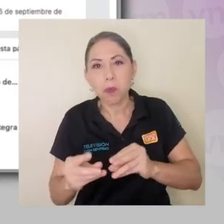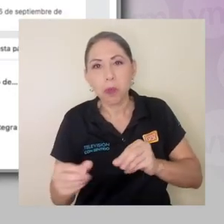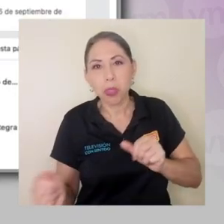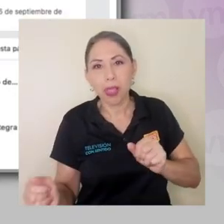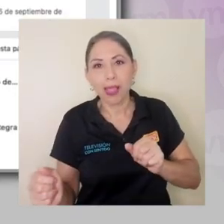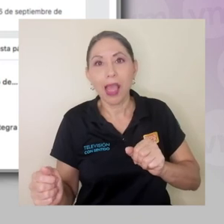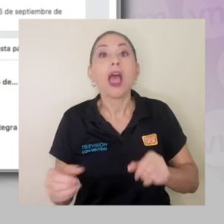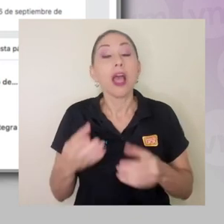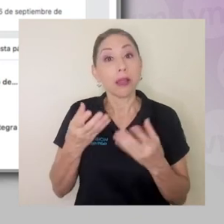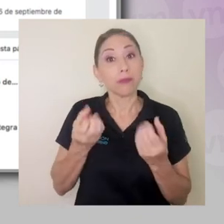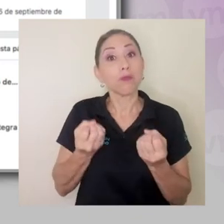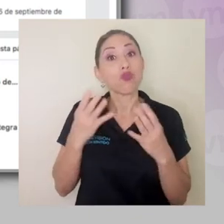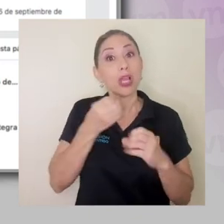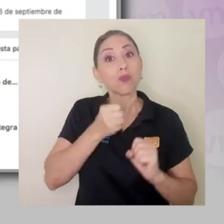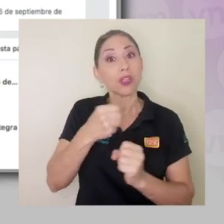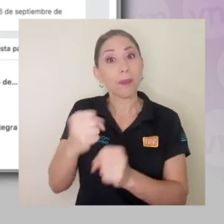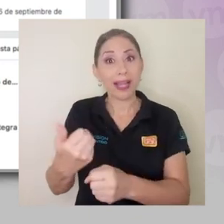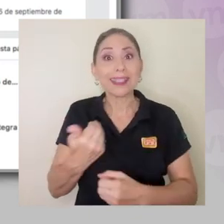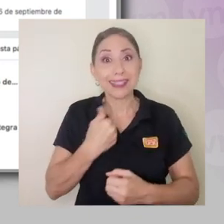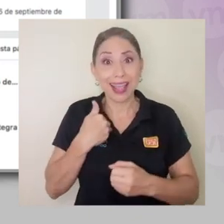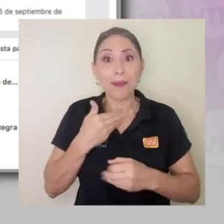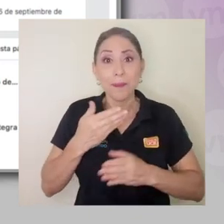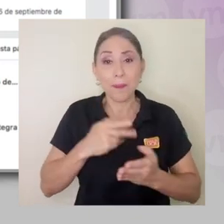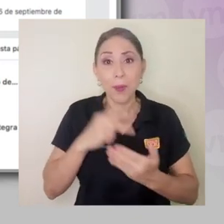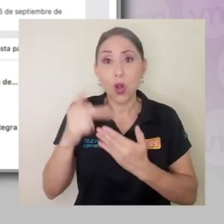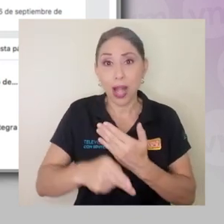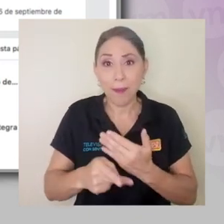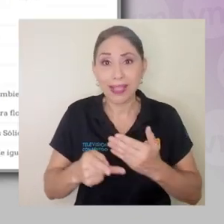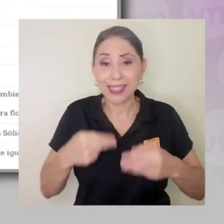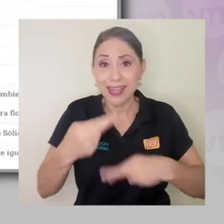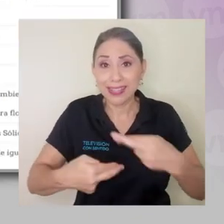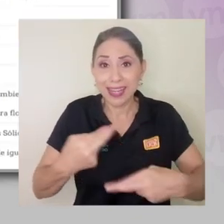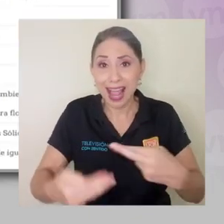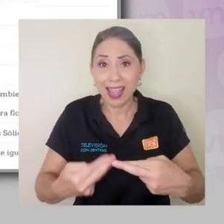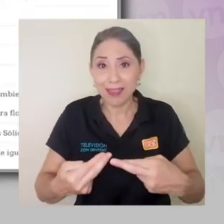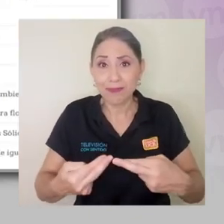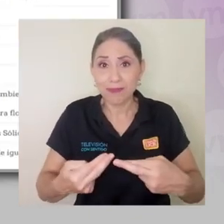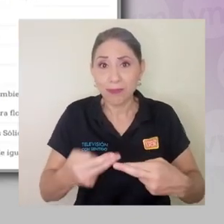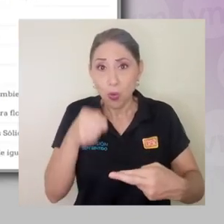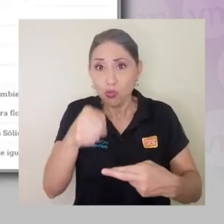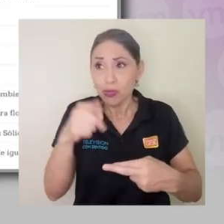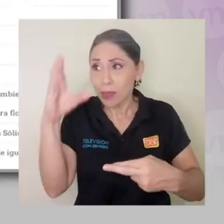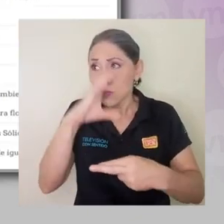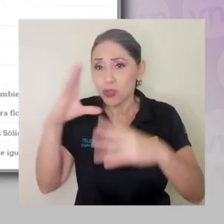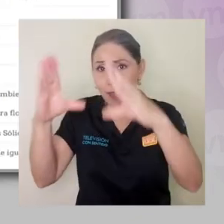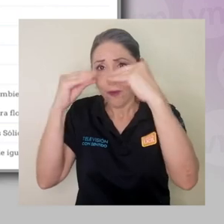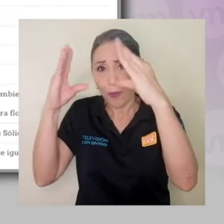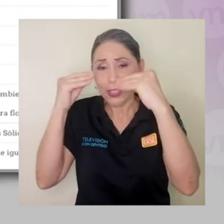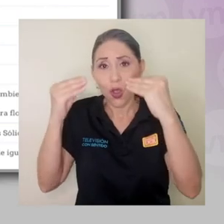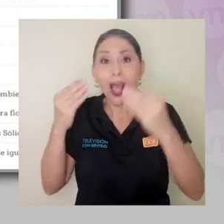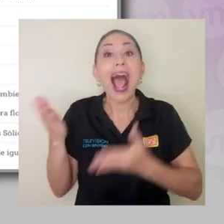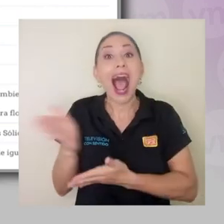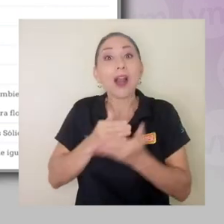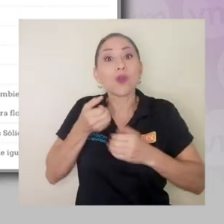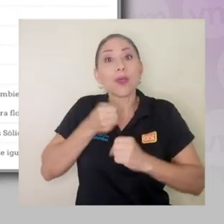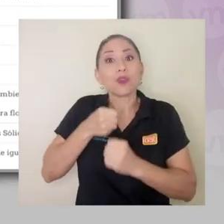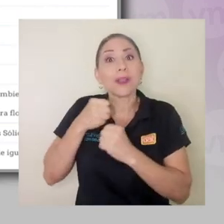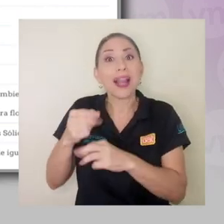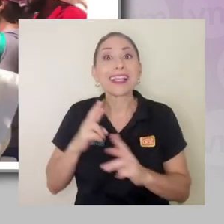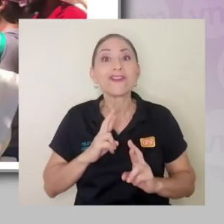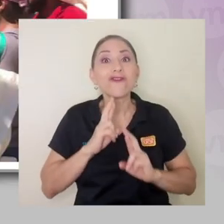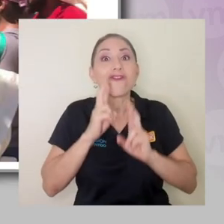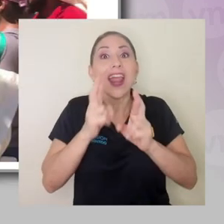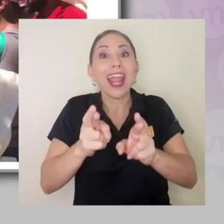a que se informen en sus comunidades, porque hay municipalidades que incluso regalan las composteras a